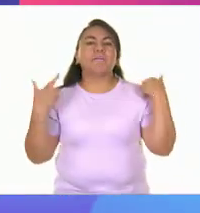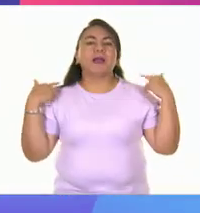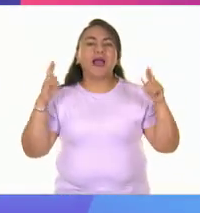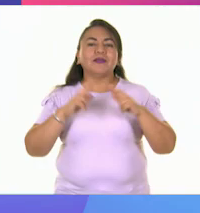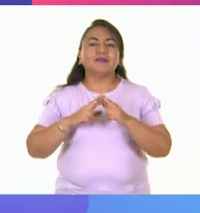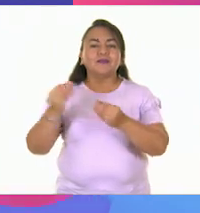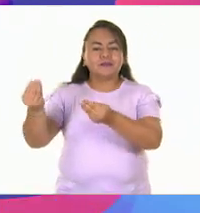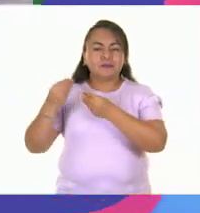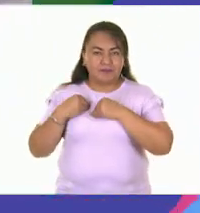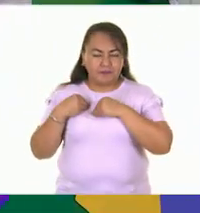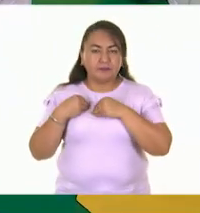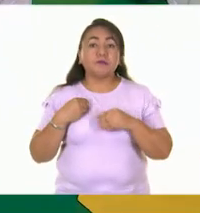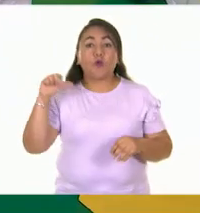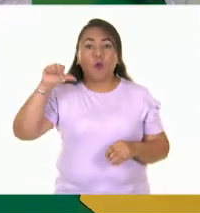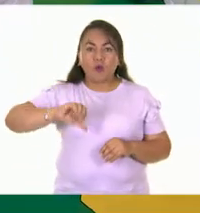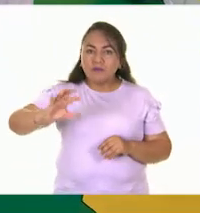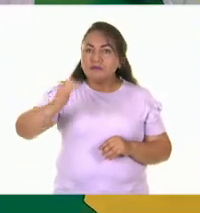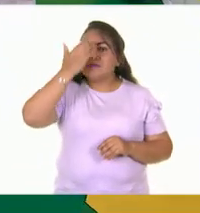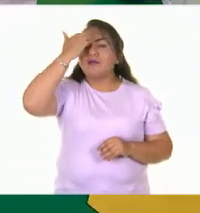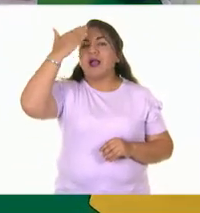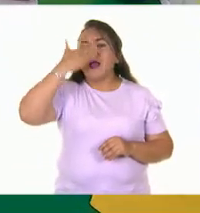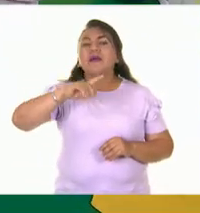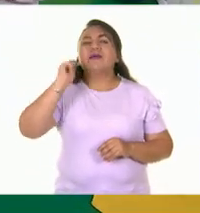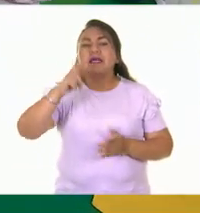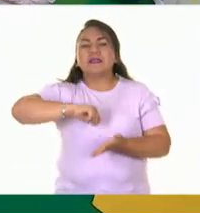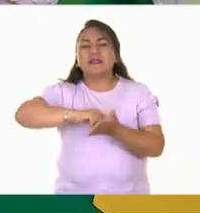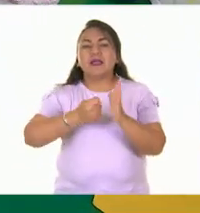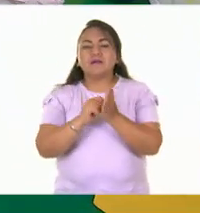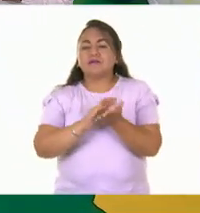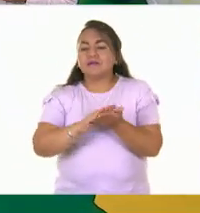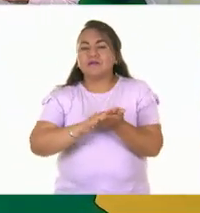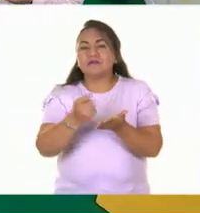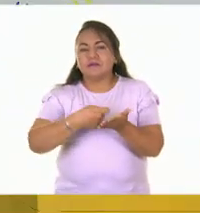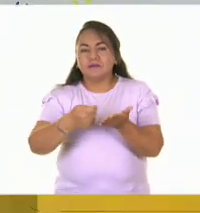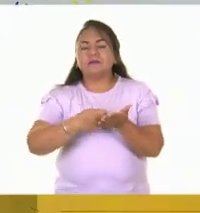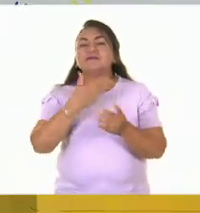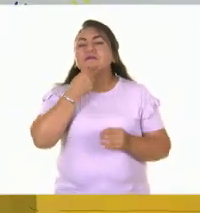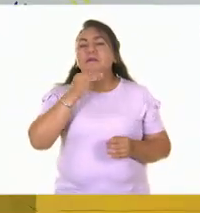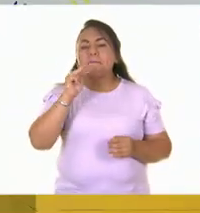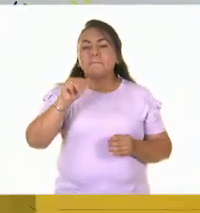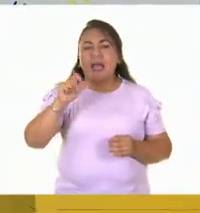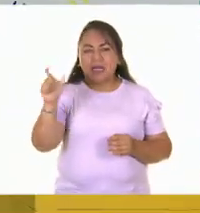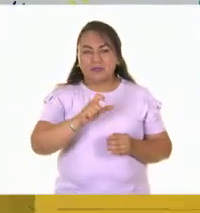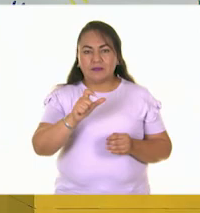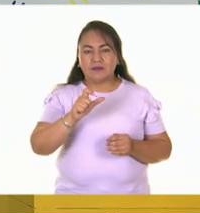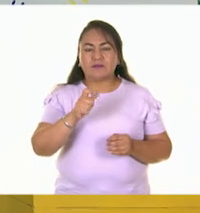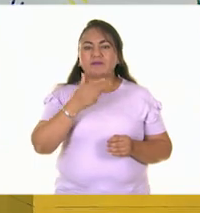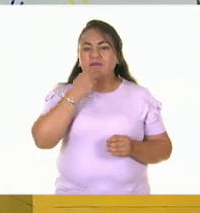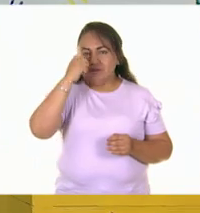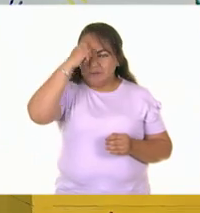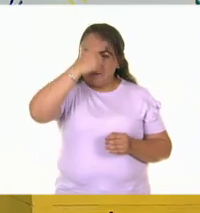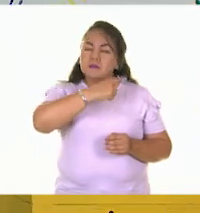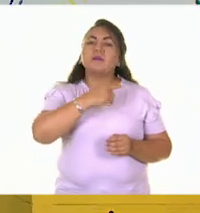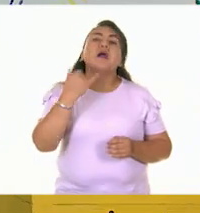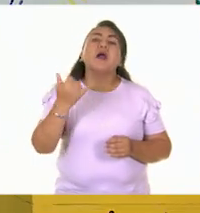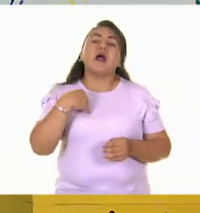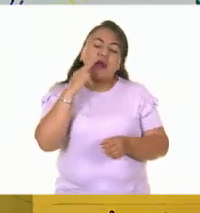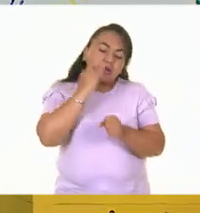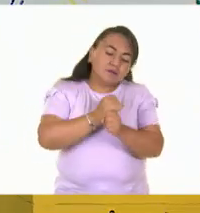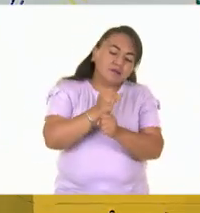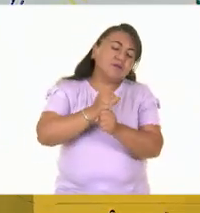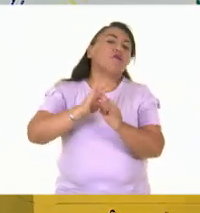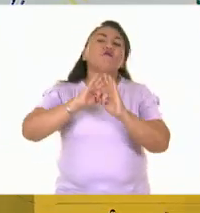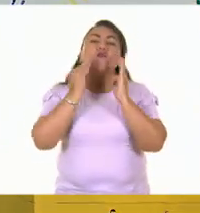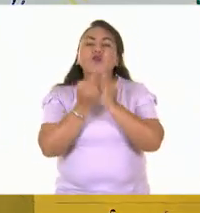Alejandro. El día de hoy conocimos la técnica de frotage y a Max Ernst, su creador. Exploramos algunas formas